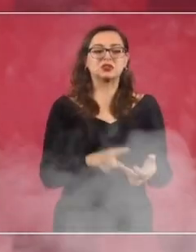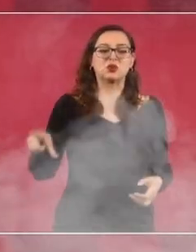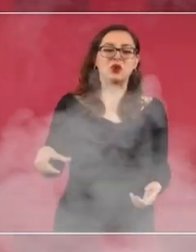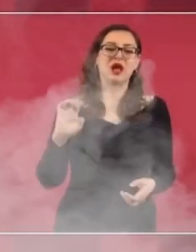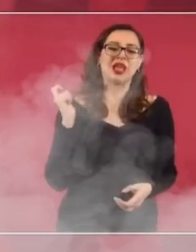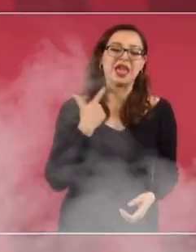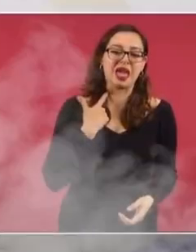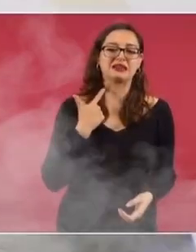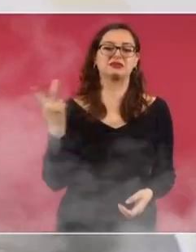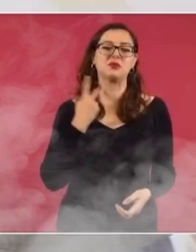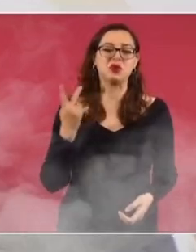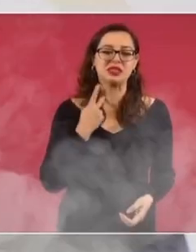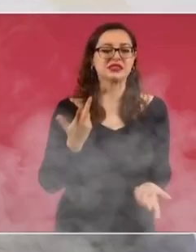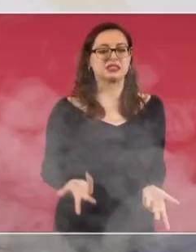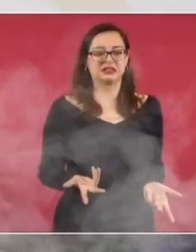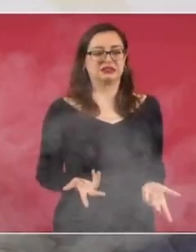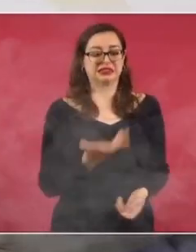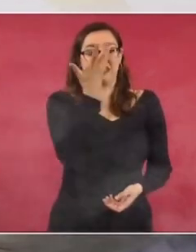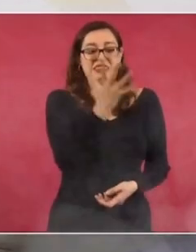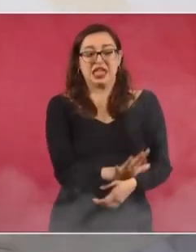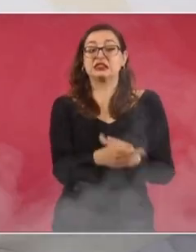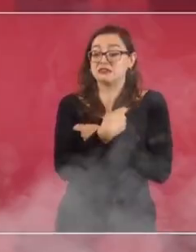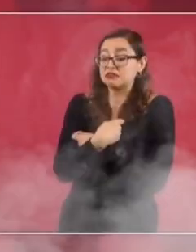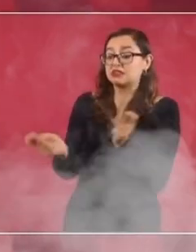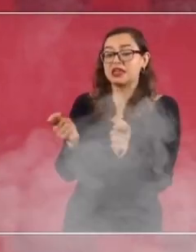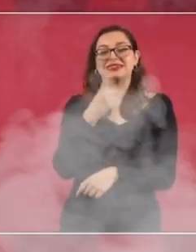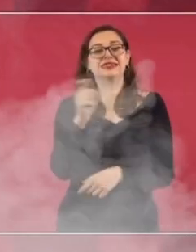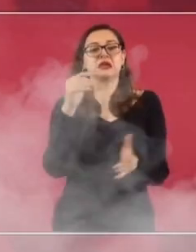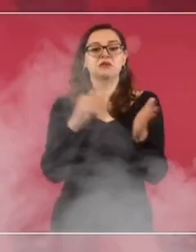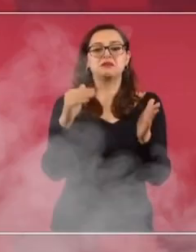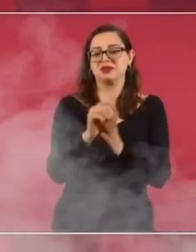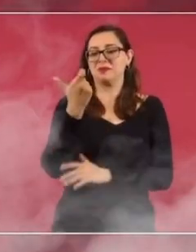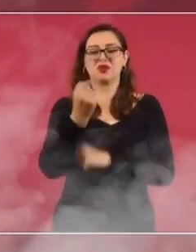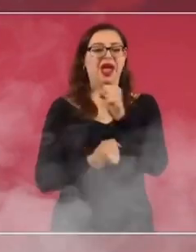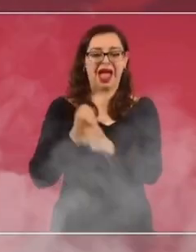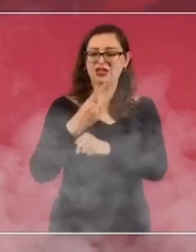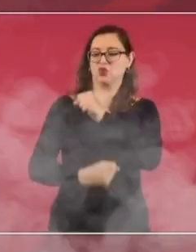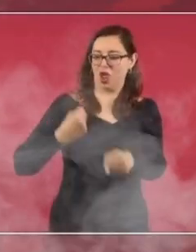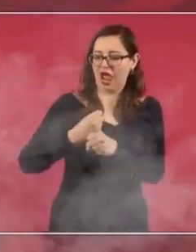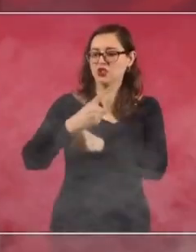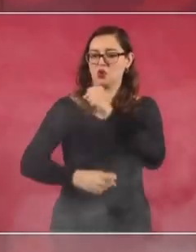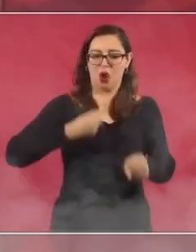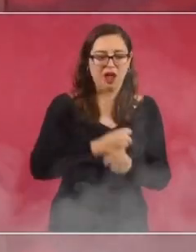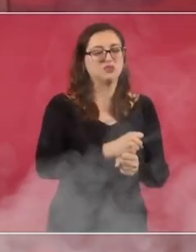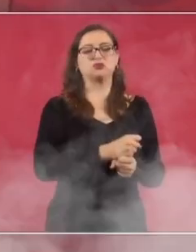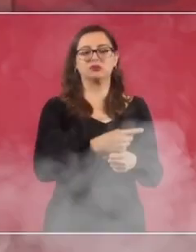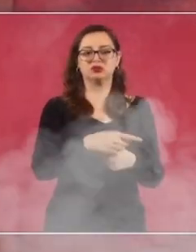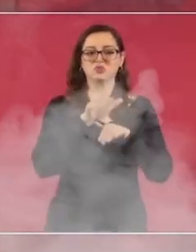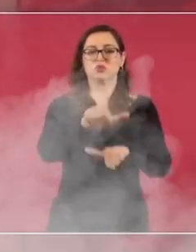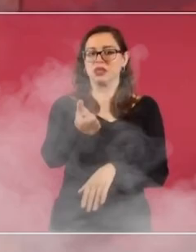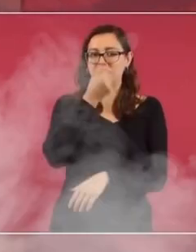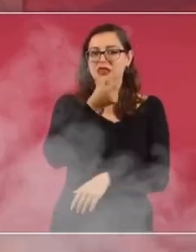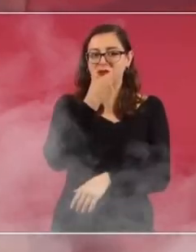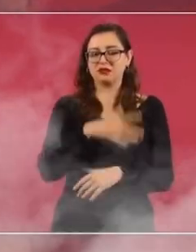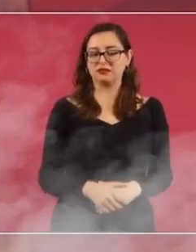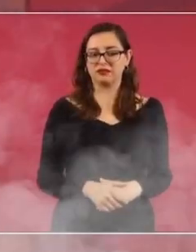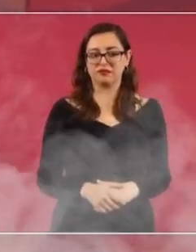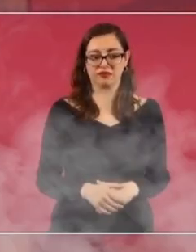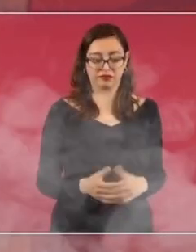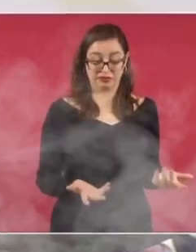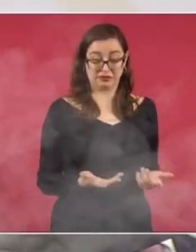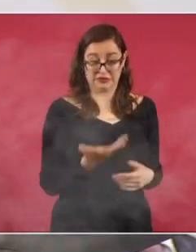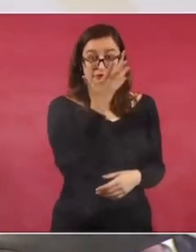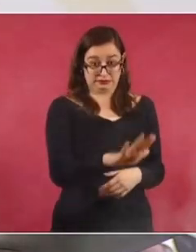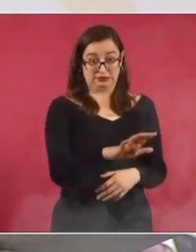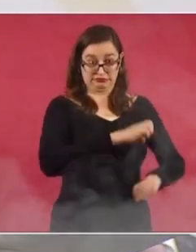distribuidoras recibían 100 mil millones de pesos al año para la venta y distribución de medicamentos. Y tres,